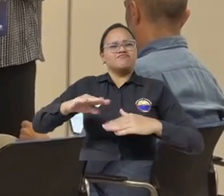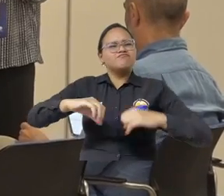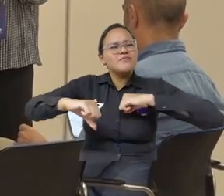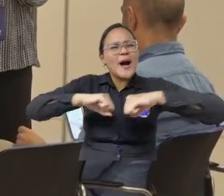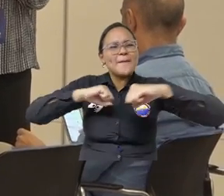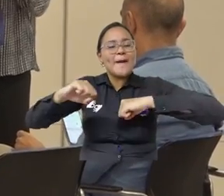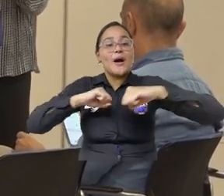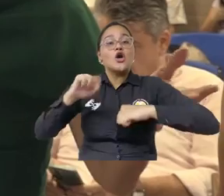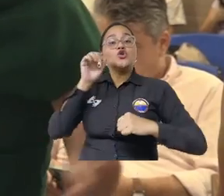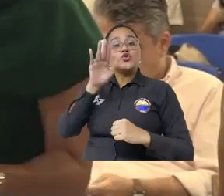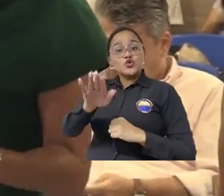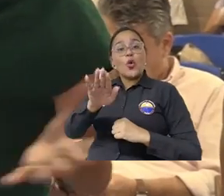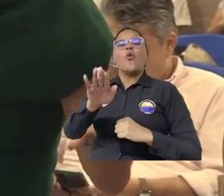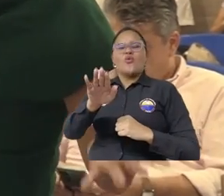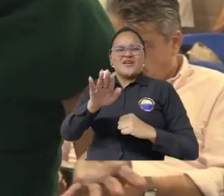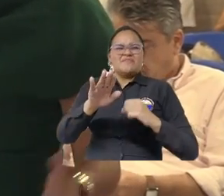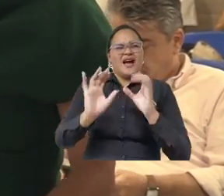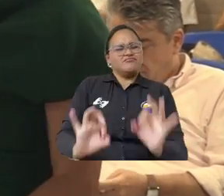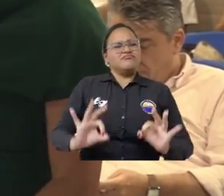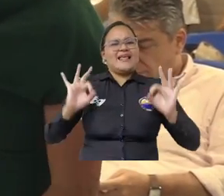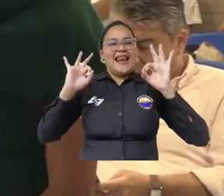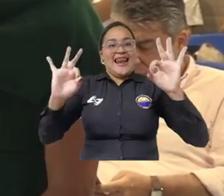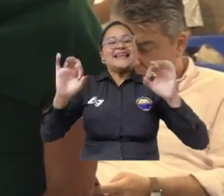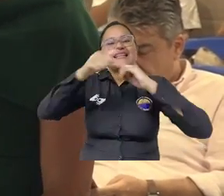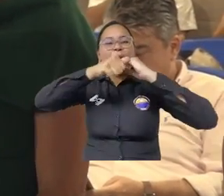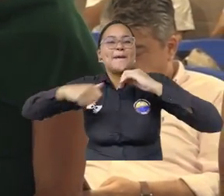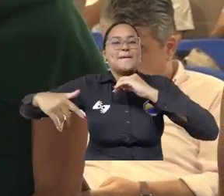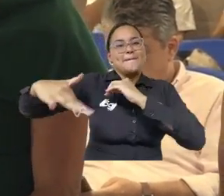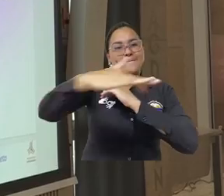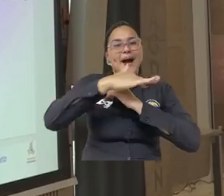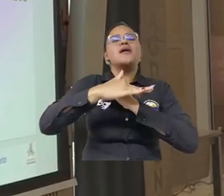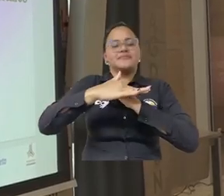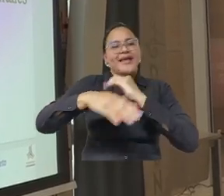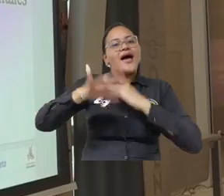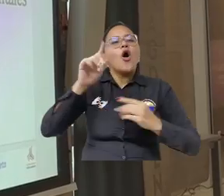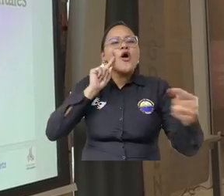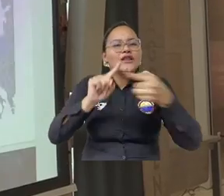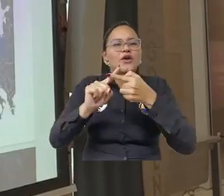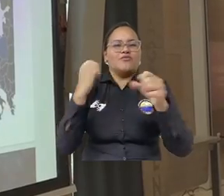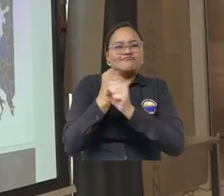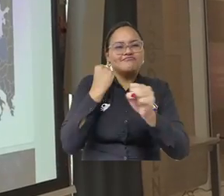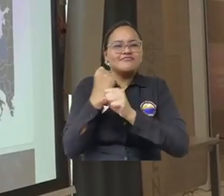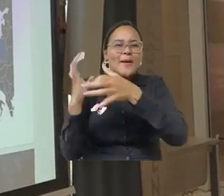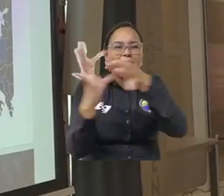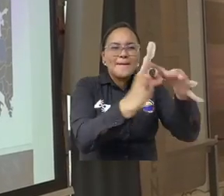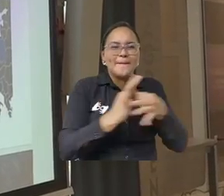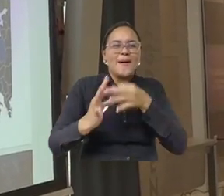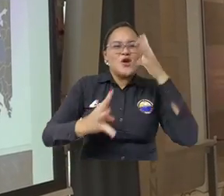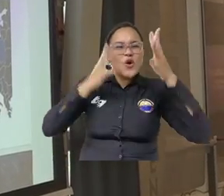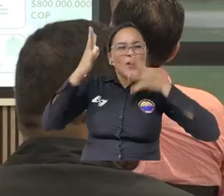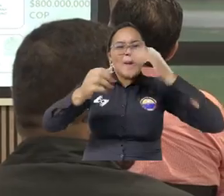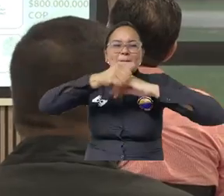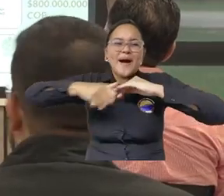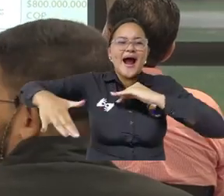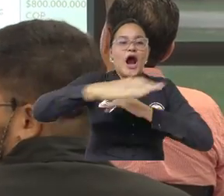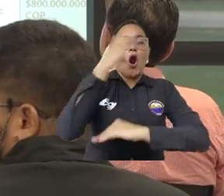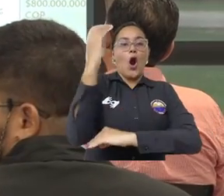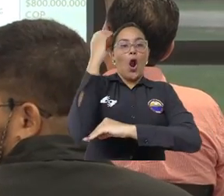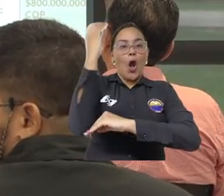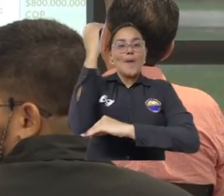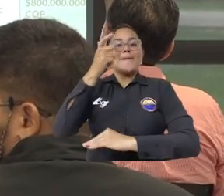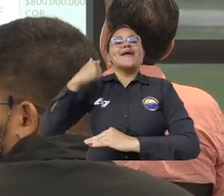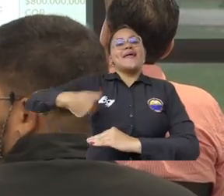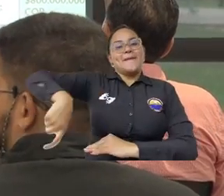Unimagdalena en el Patronato del Campus de Excelencia Internacional del Mar, una oportunidad para el trabajo articulado que promueva la